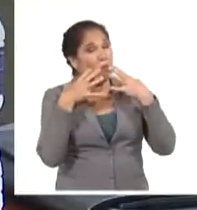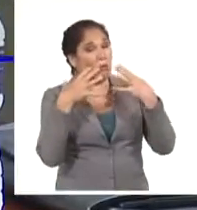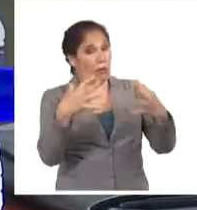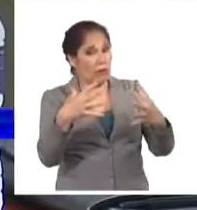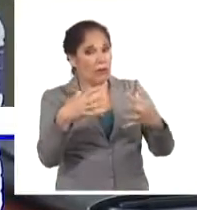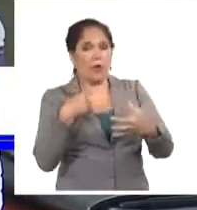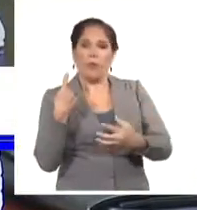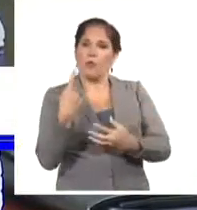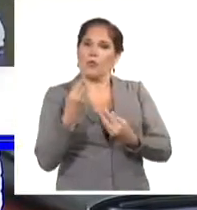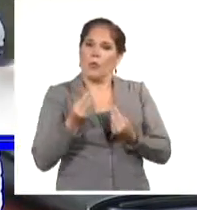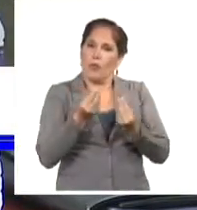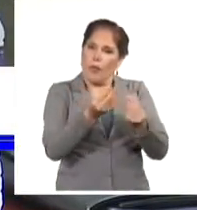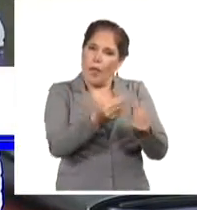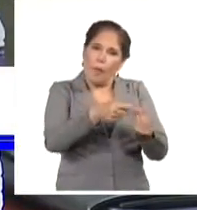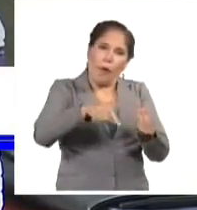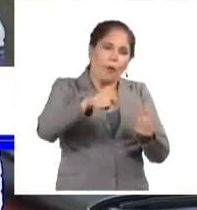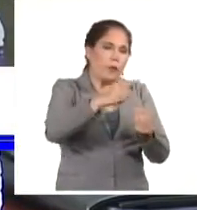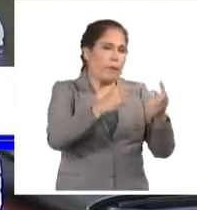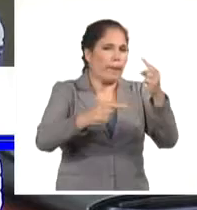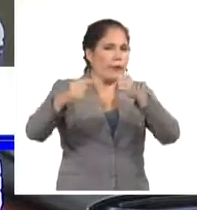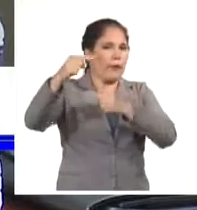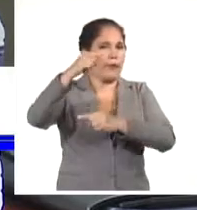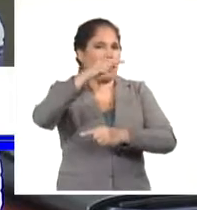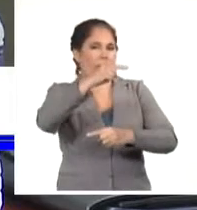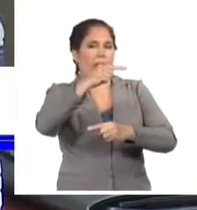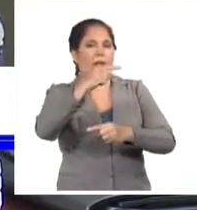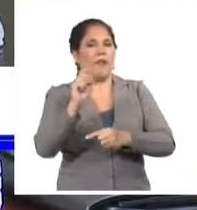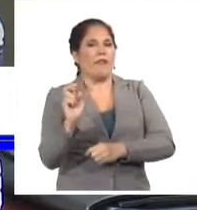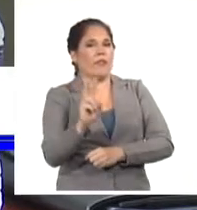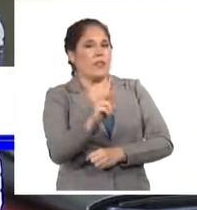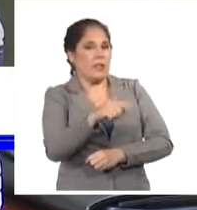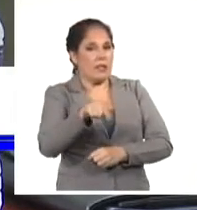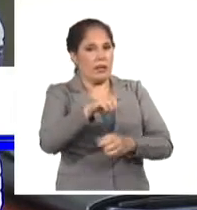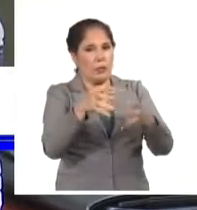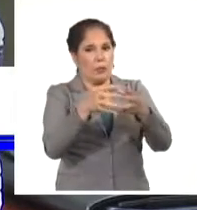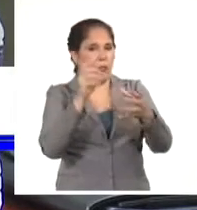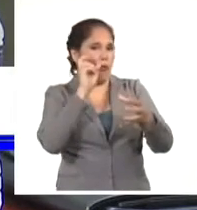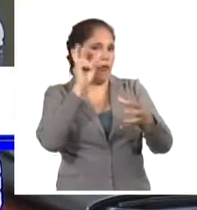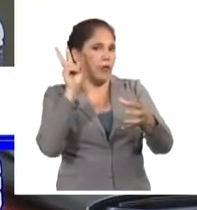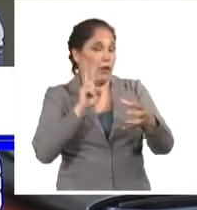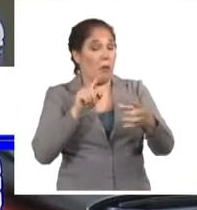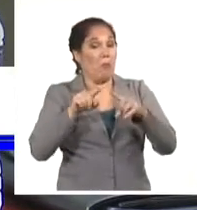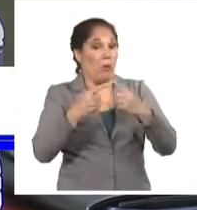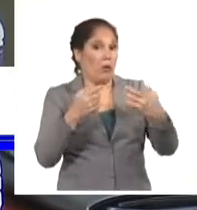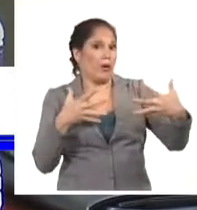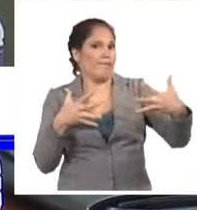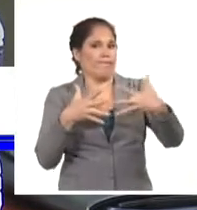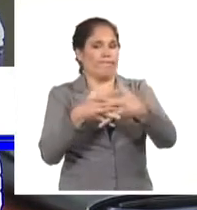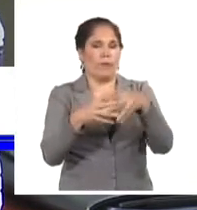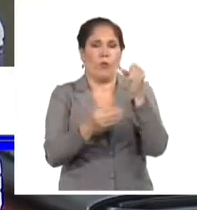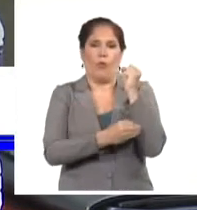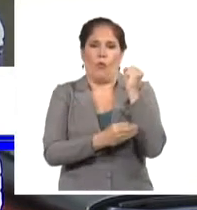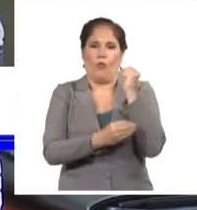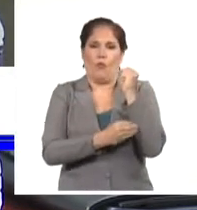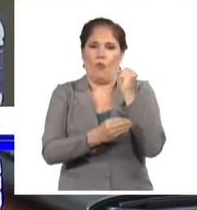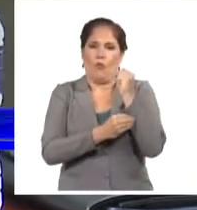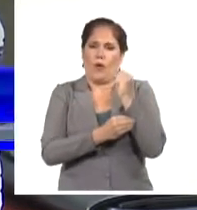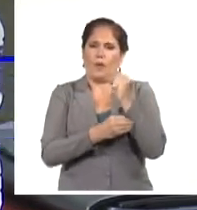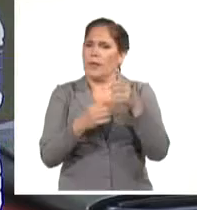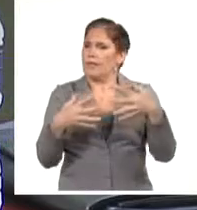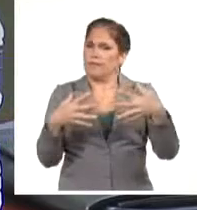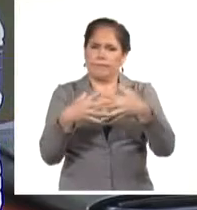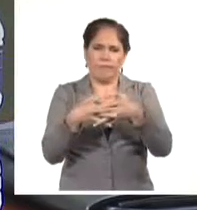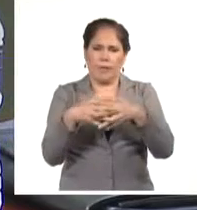concedemos una alta prioridad porque sin dudas posibilita fortalecer y ampliar